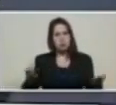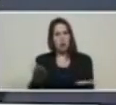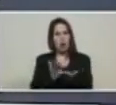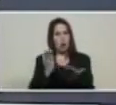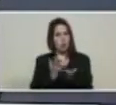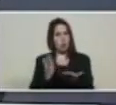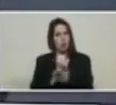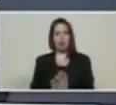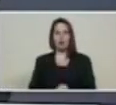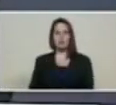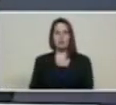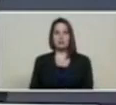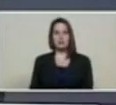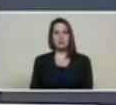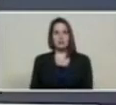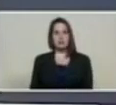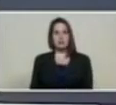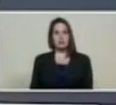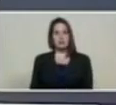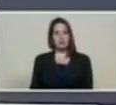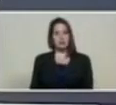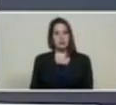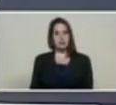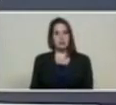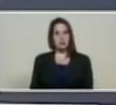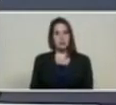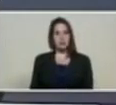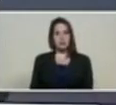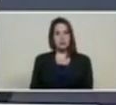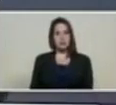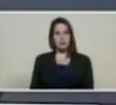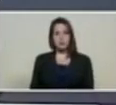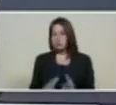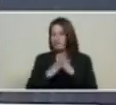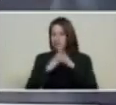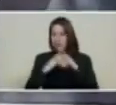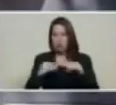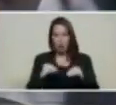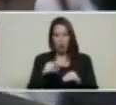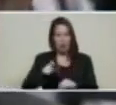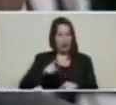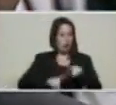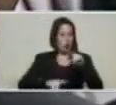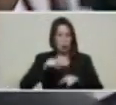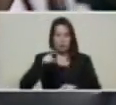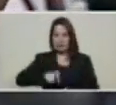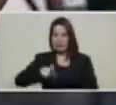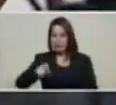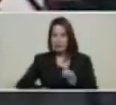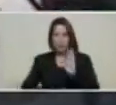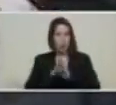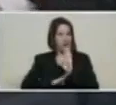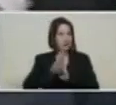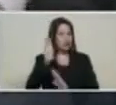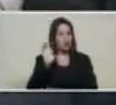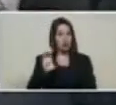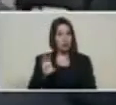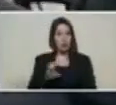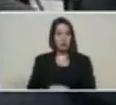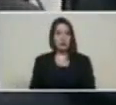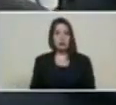también con petro. Así que, bueno, las importaciones complementarias necesarias para el desarrollo del país,